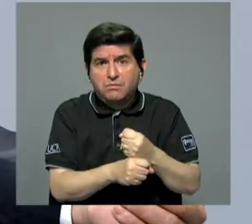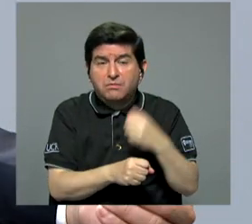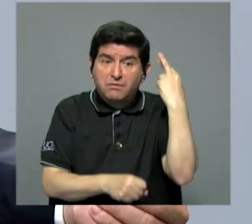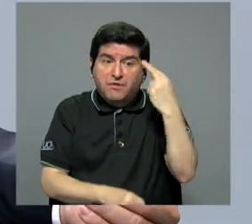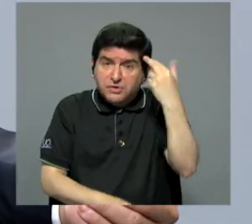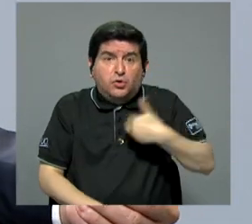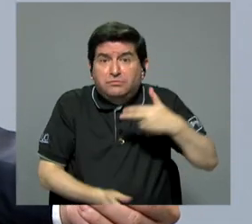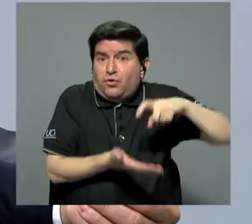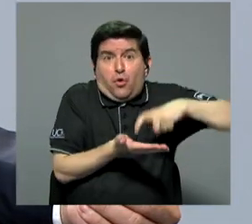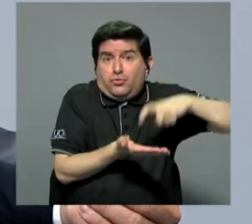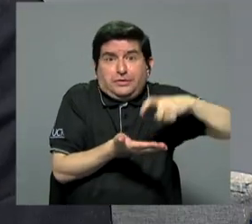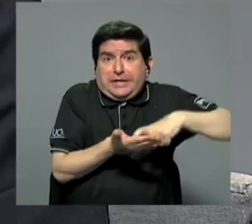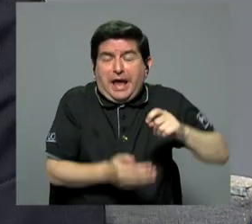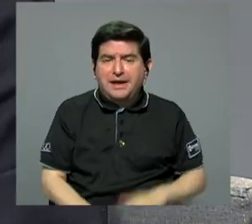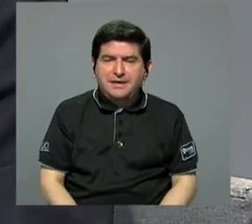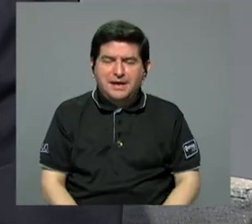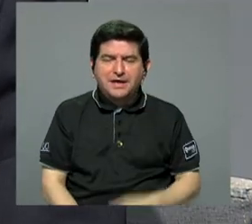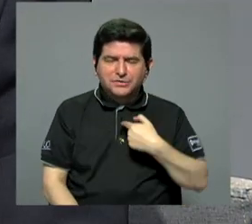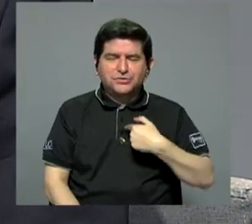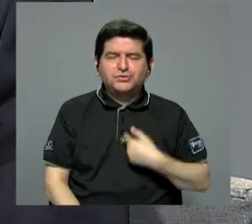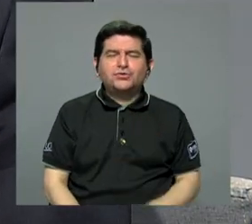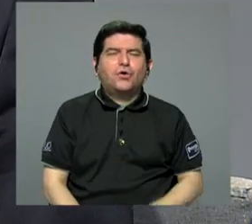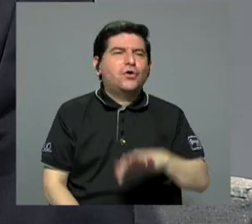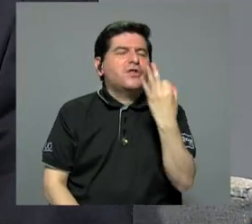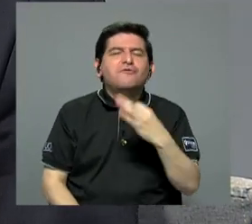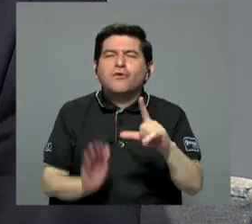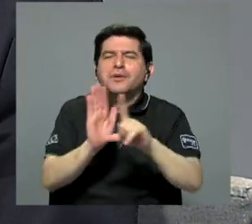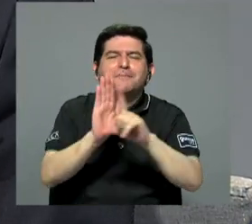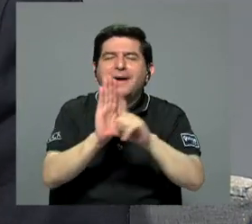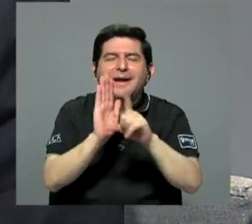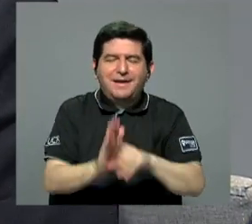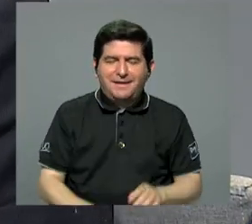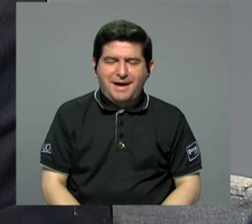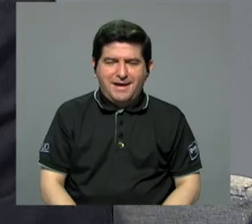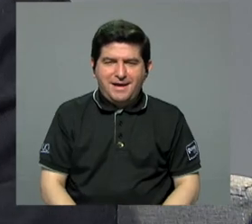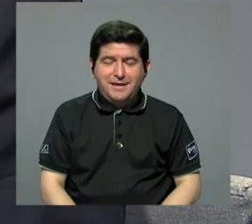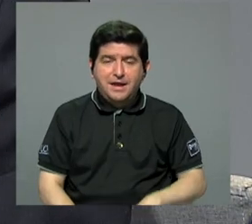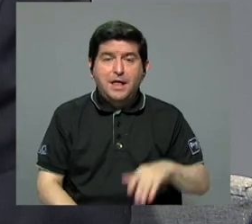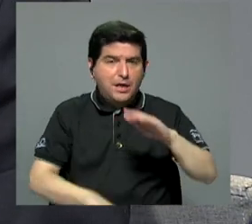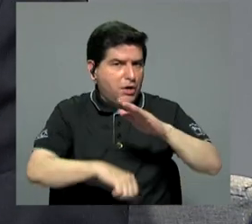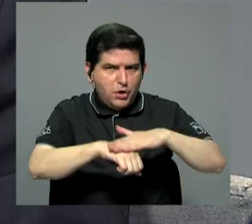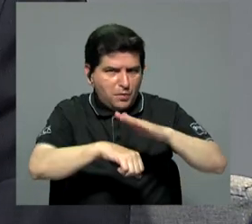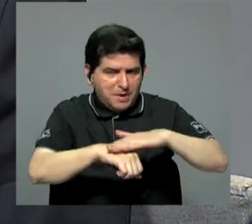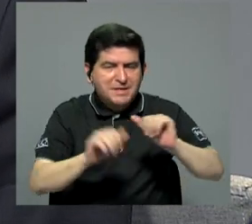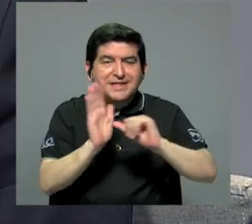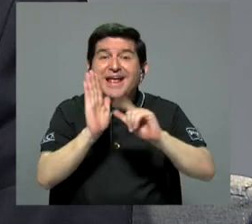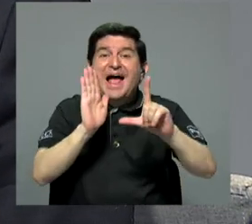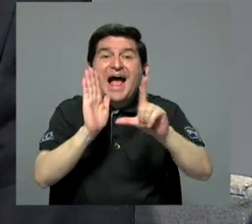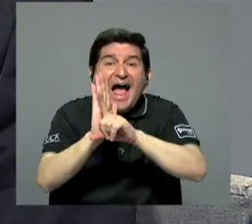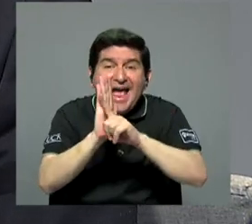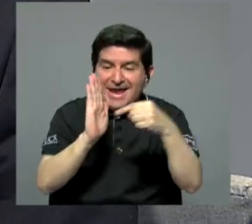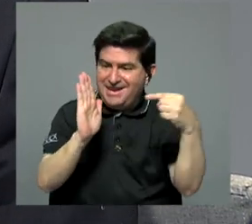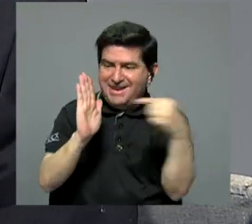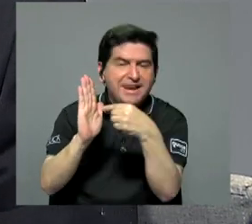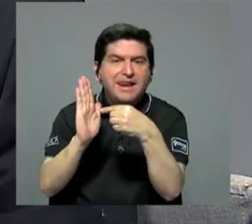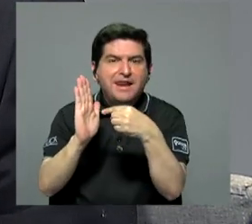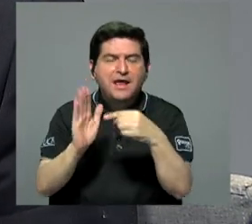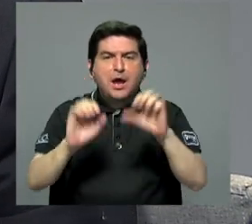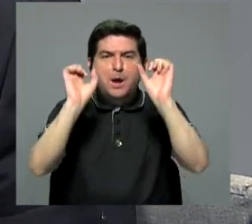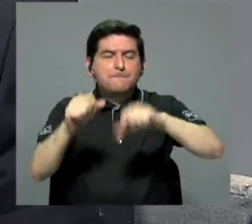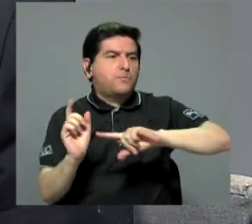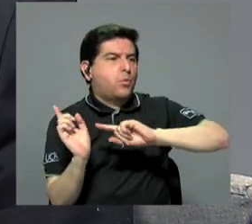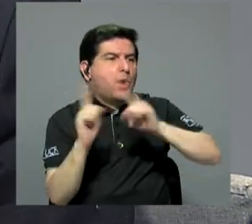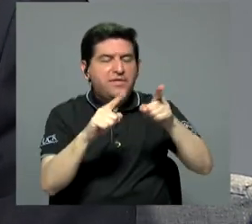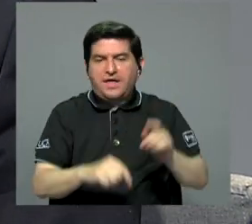lo tanto no tiene deuda. Se lo pongo en términos legislativos. Adelante. Lo que no se permite es que la Asamblea Legislativa se